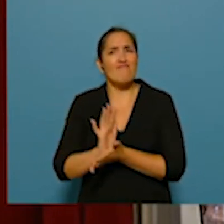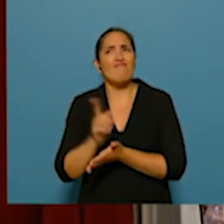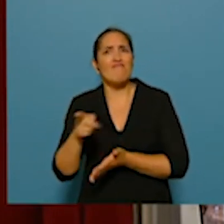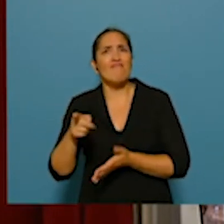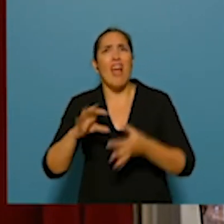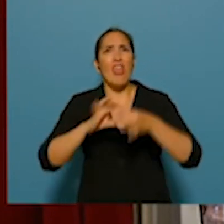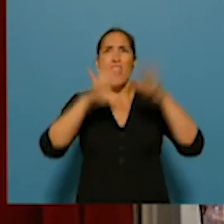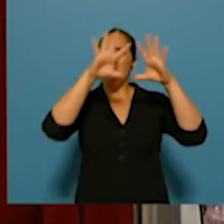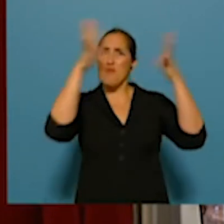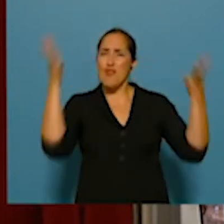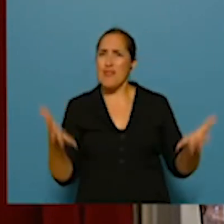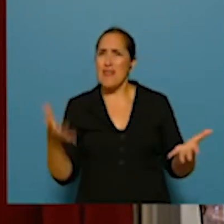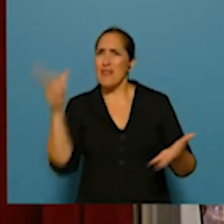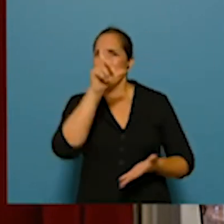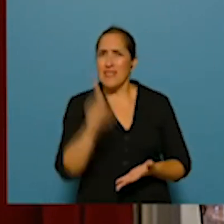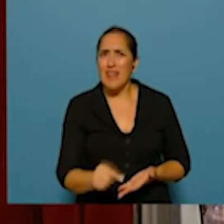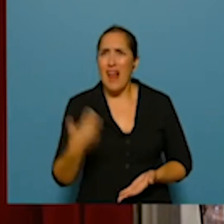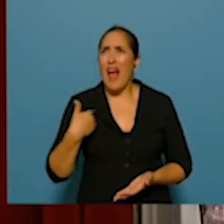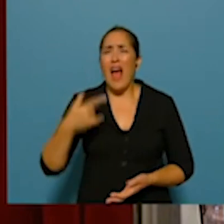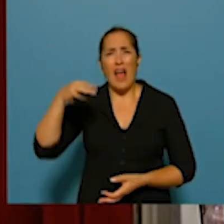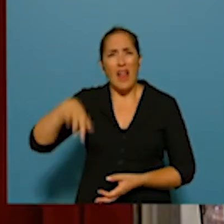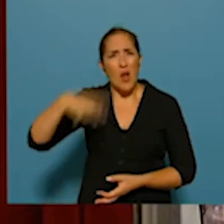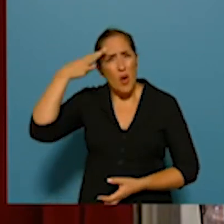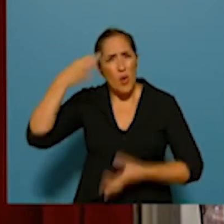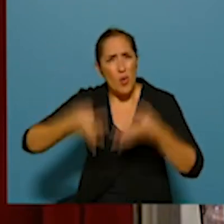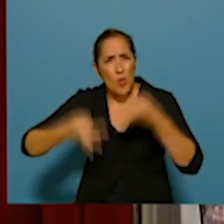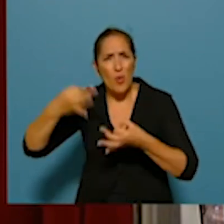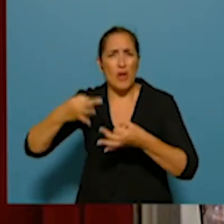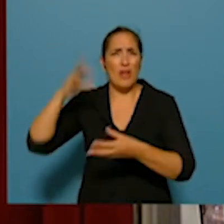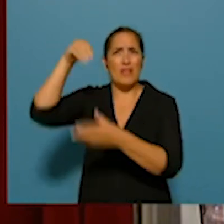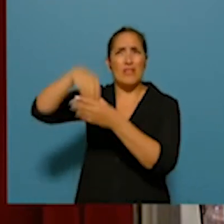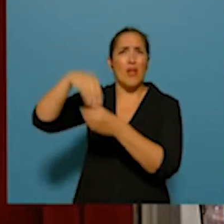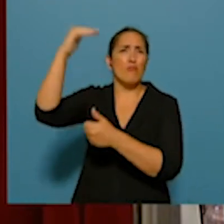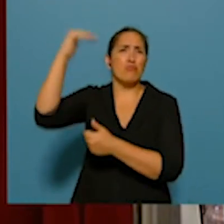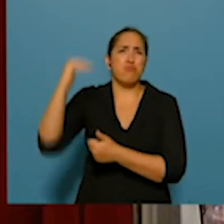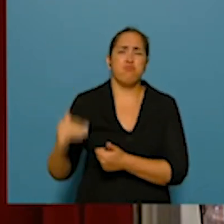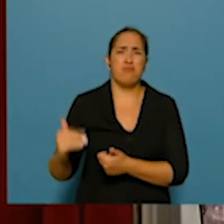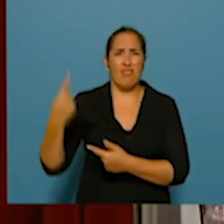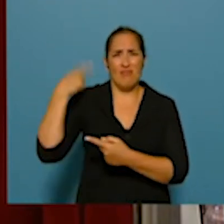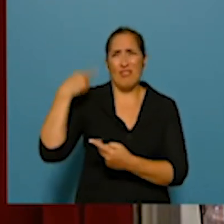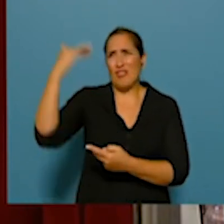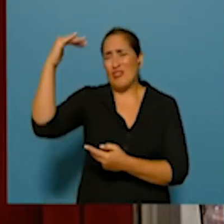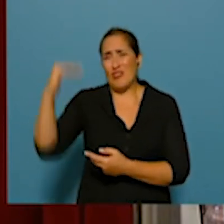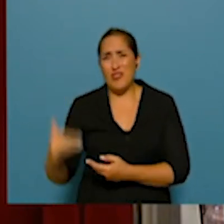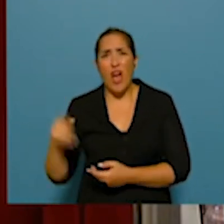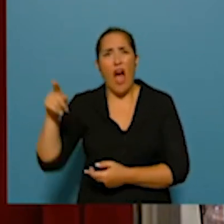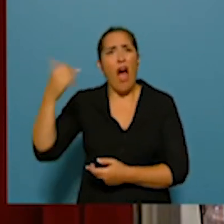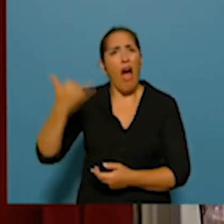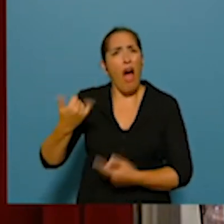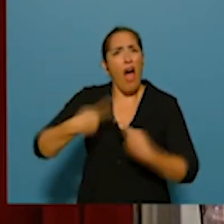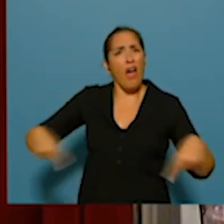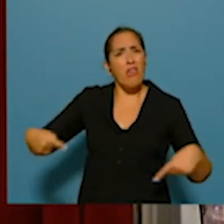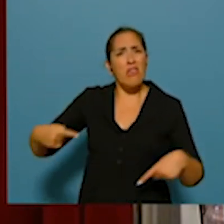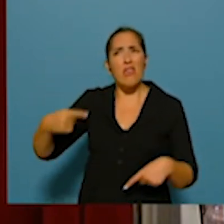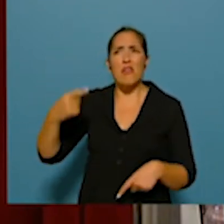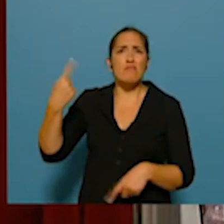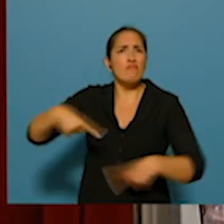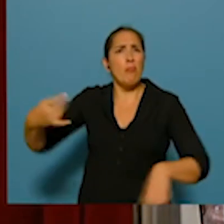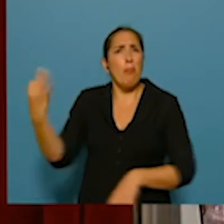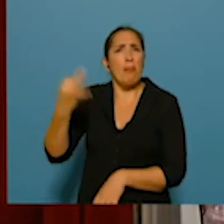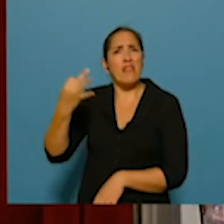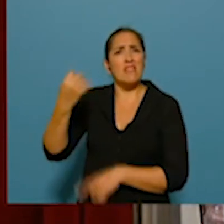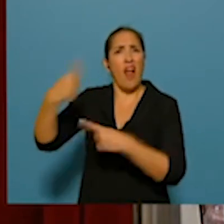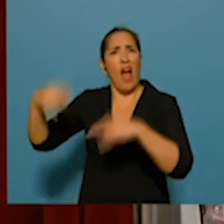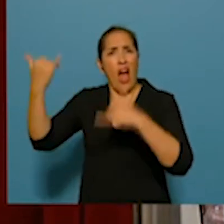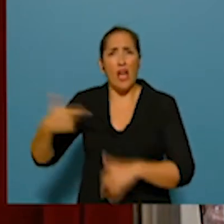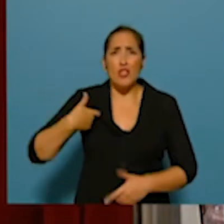Sus miembros, jueces, fiscales, defensores y demás funcionarios, disfrutan de privilegios de los que no gozan ningún